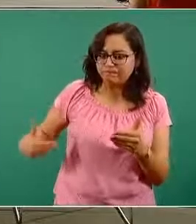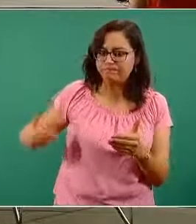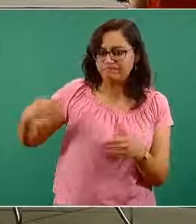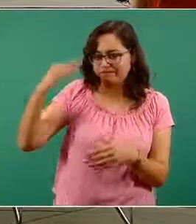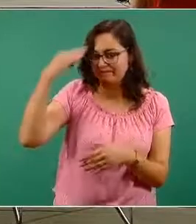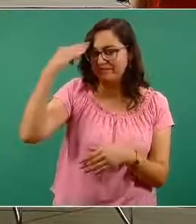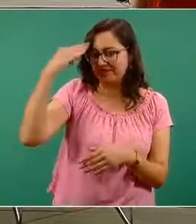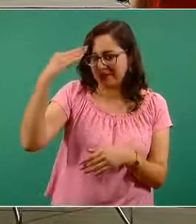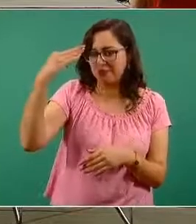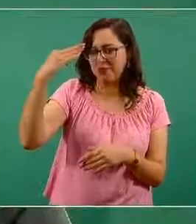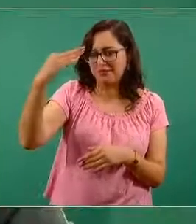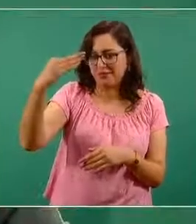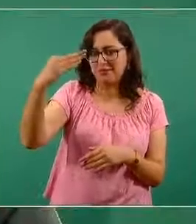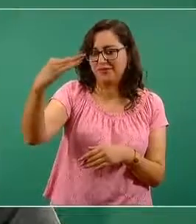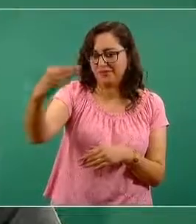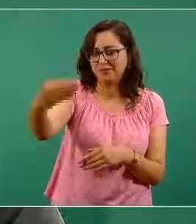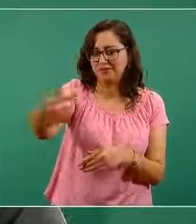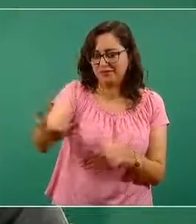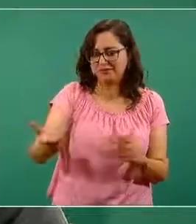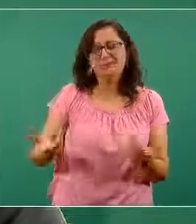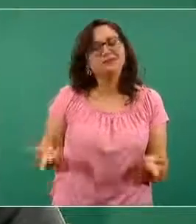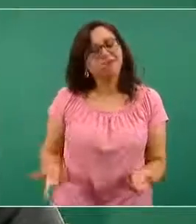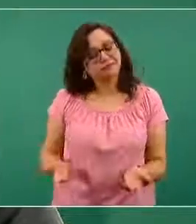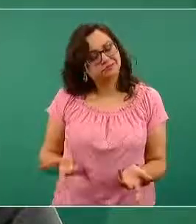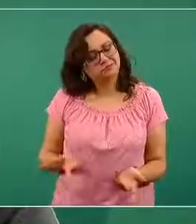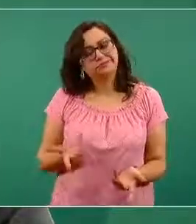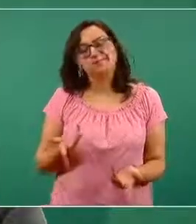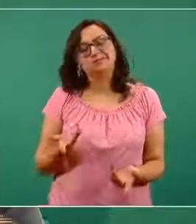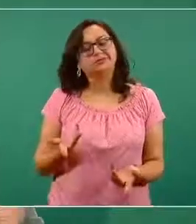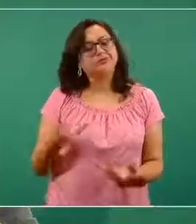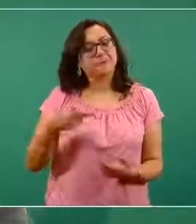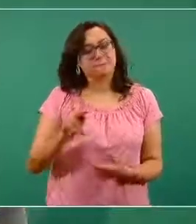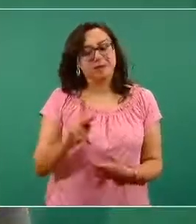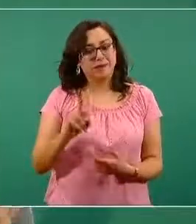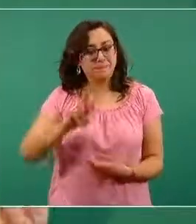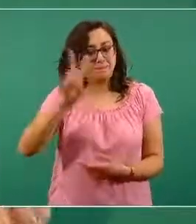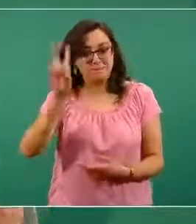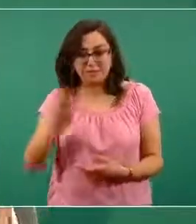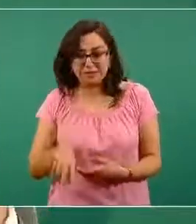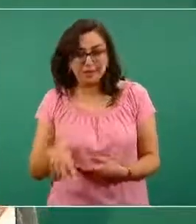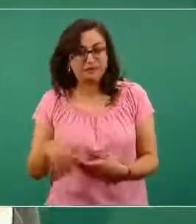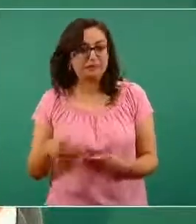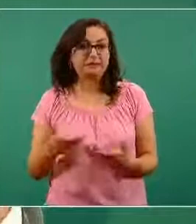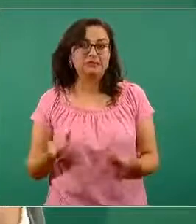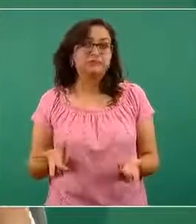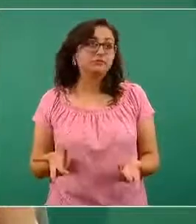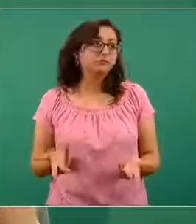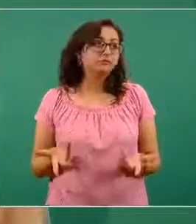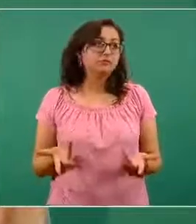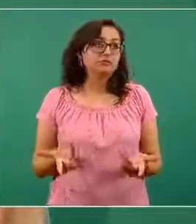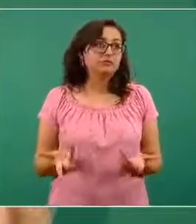importantes en poco tiempo, sí, pero definitivamente transitó del